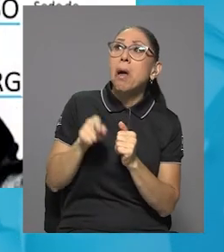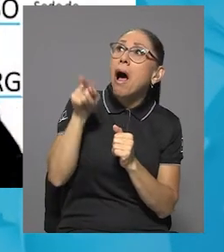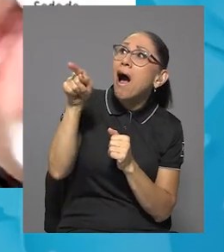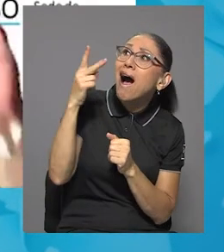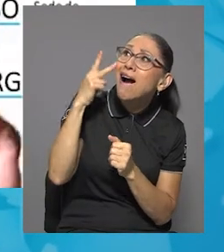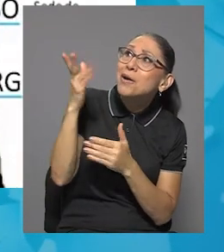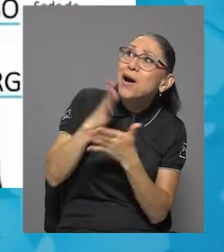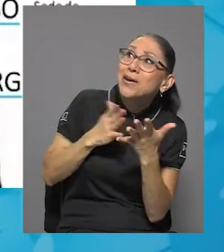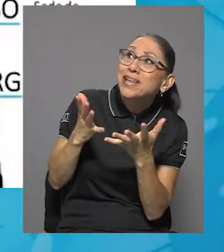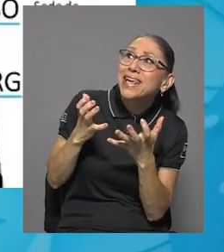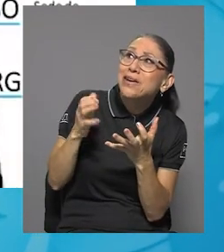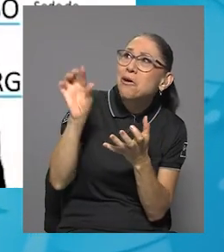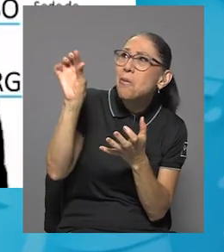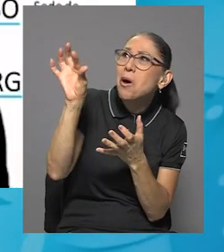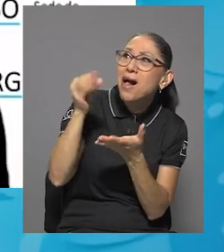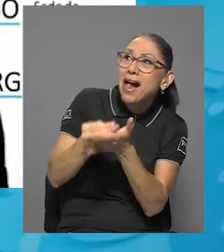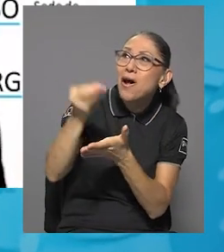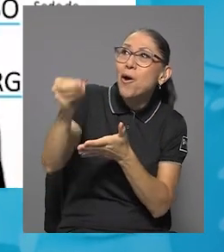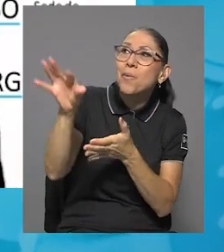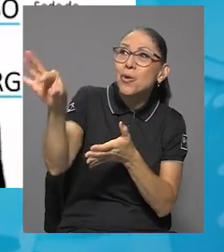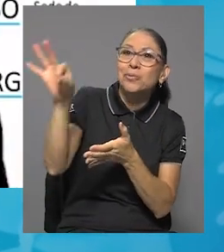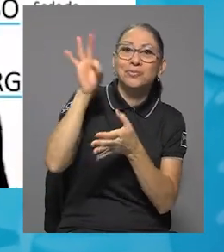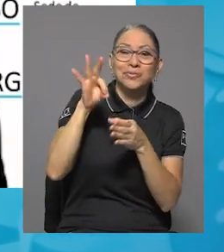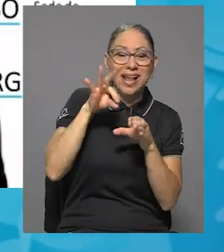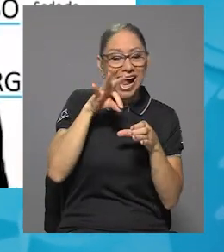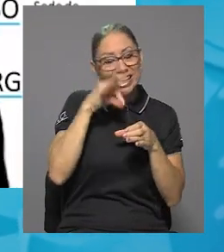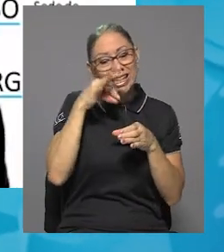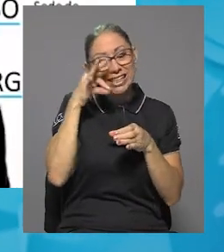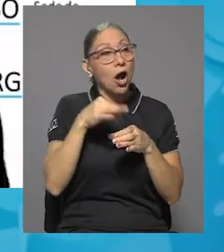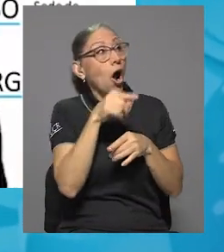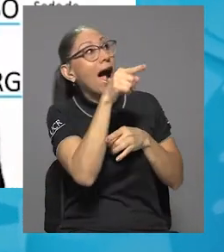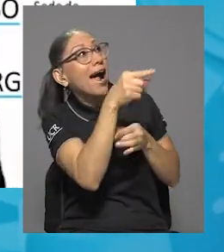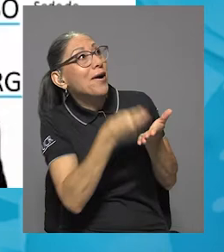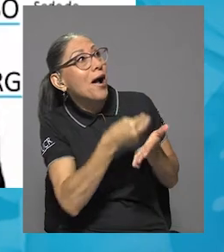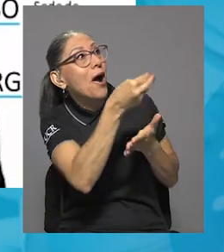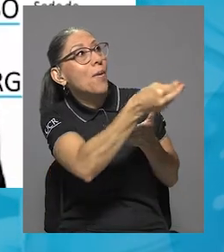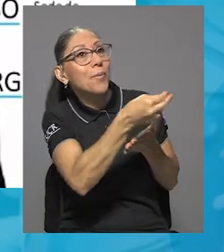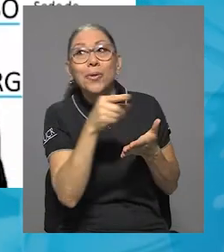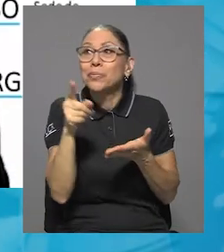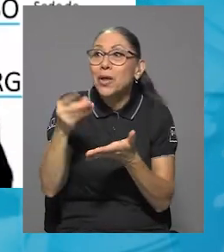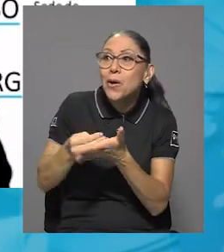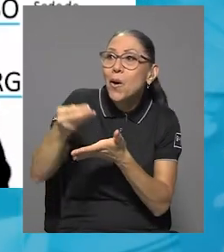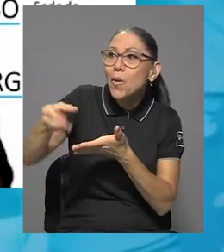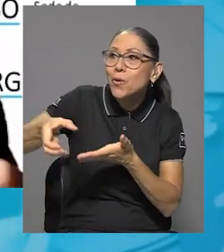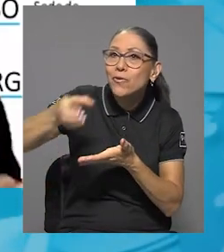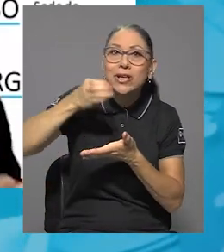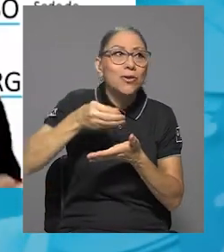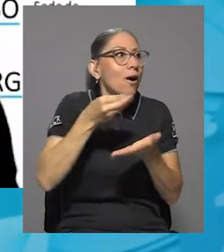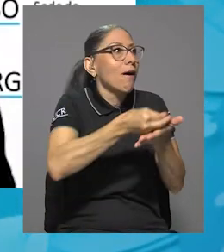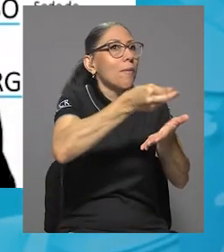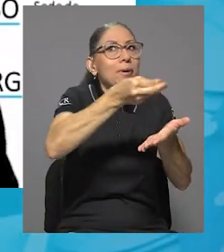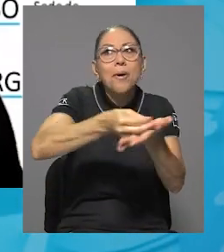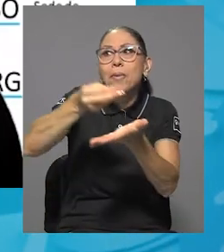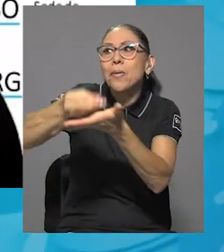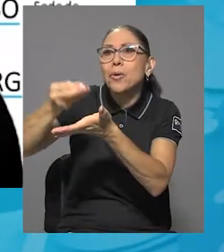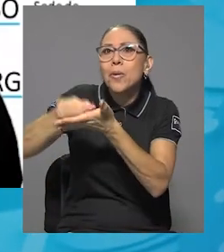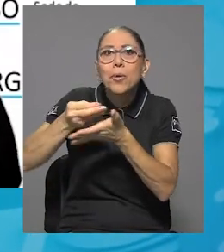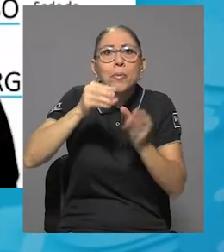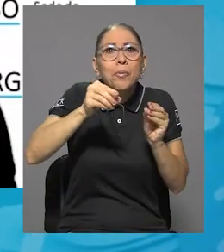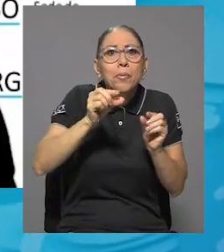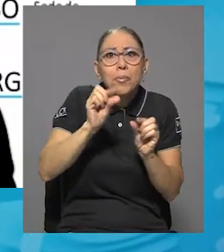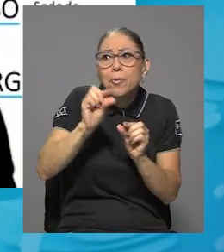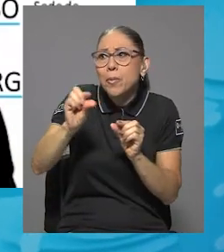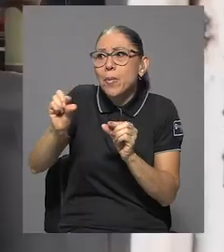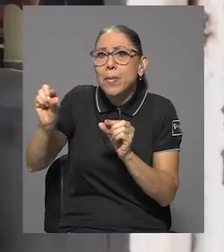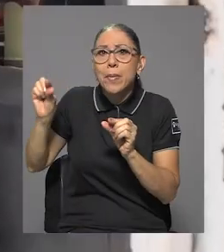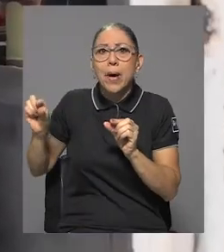otros snacks por acá, un refresco gaseoso por este otro lado y cuando nos damos cuenta gastamos un montón